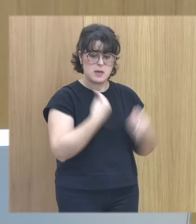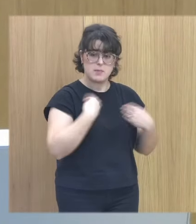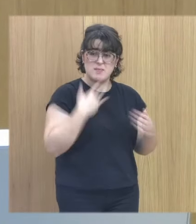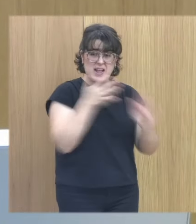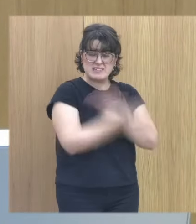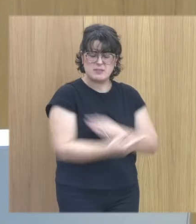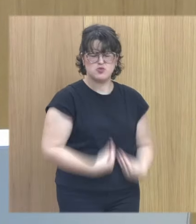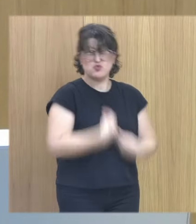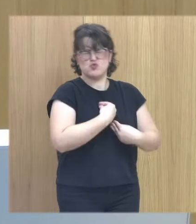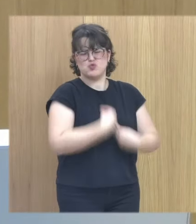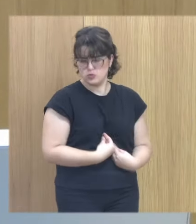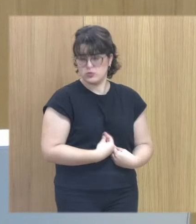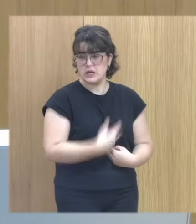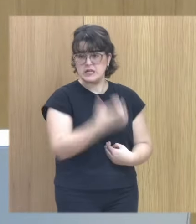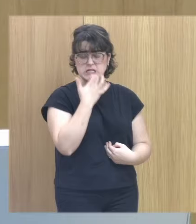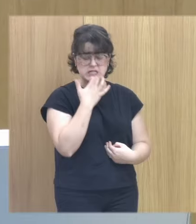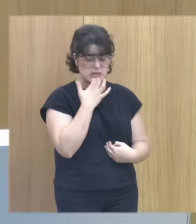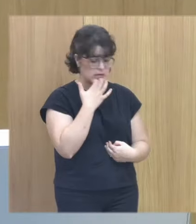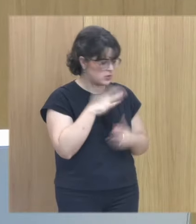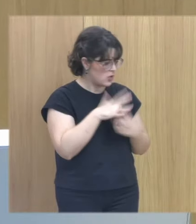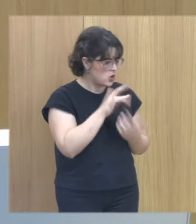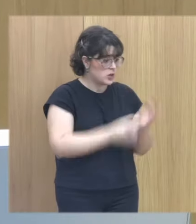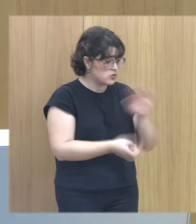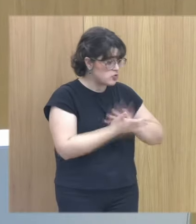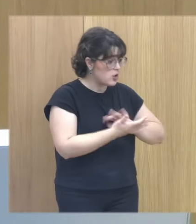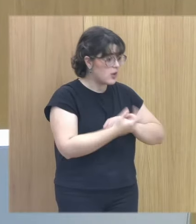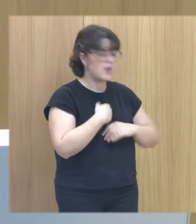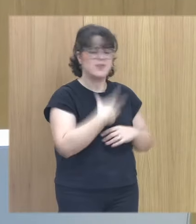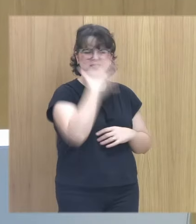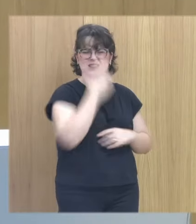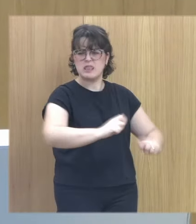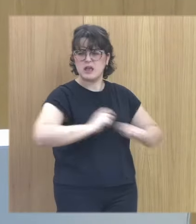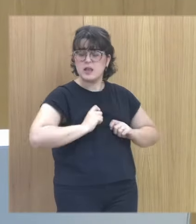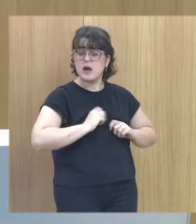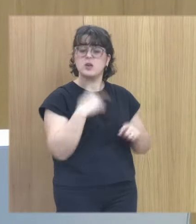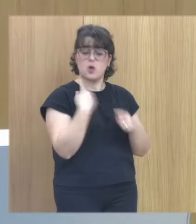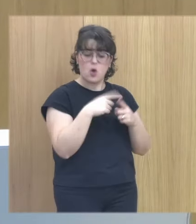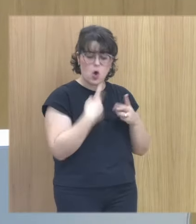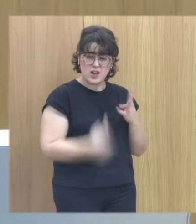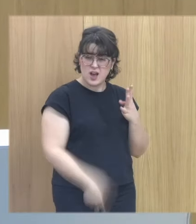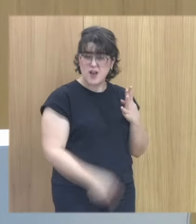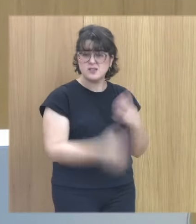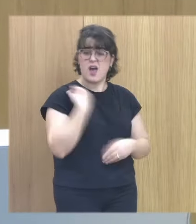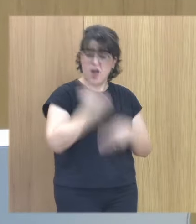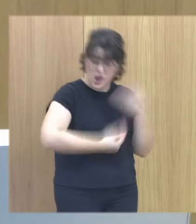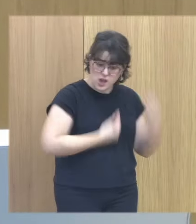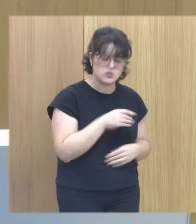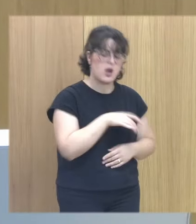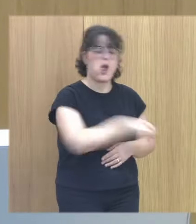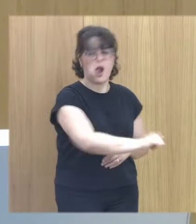y que habrá cosas que le pondrán a triste toda la vida y que todo ese listado de cosas que hemos identificado y que hemos hecho va a estar ahí